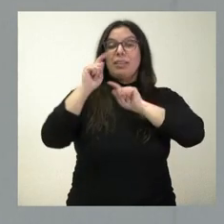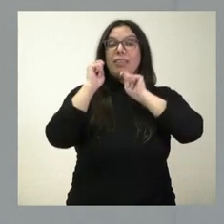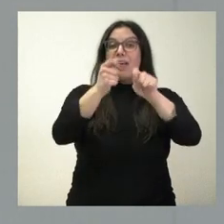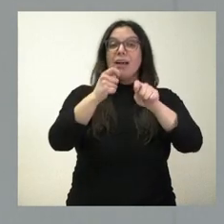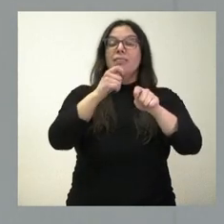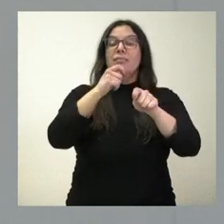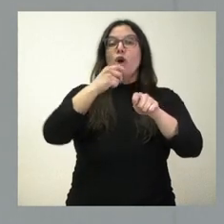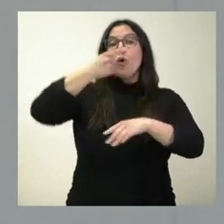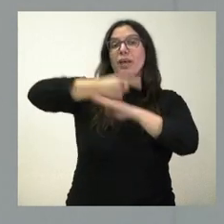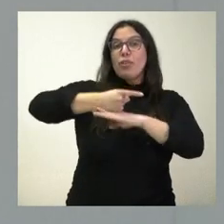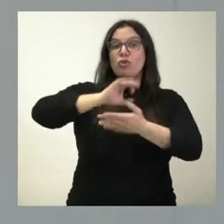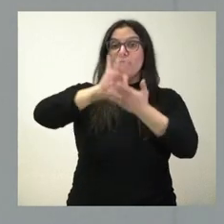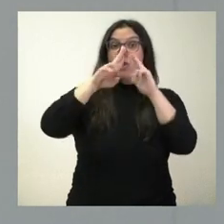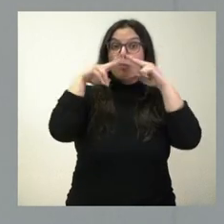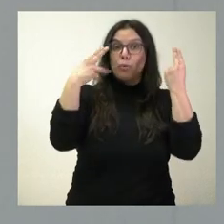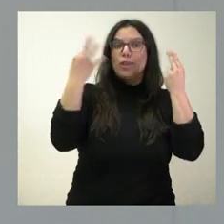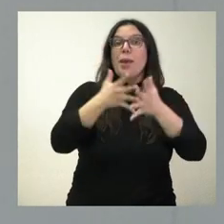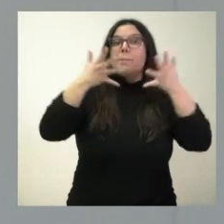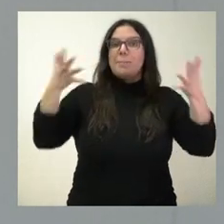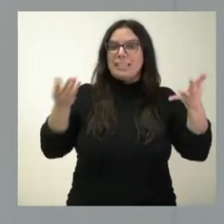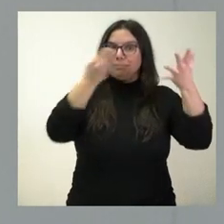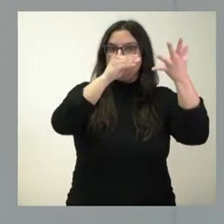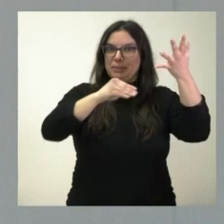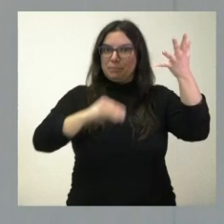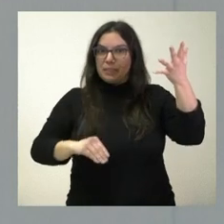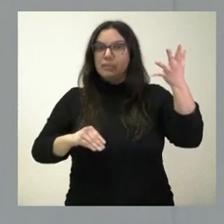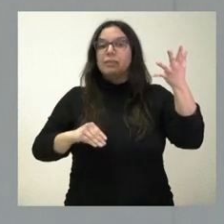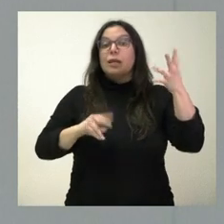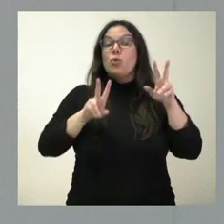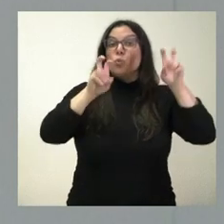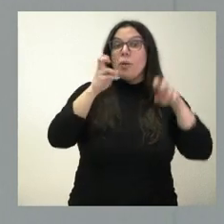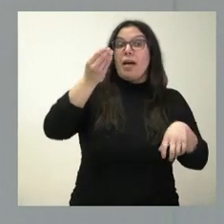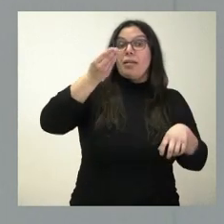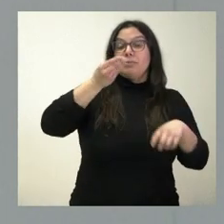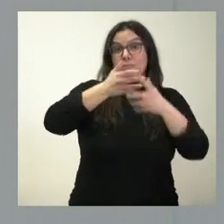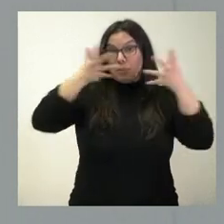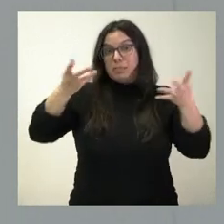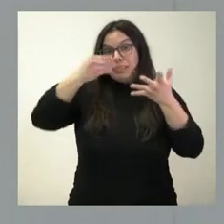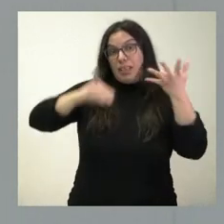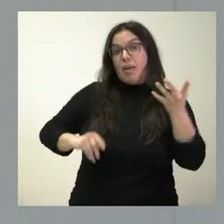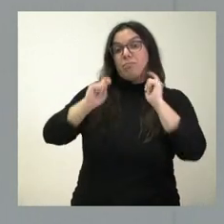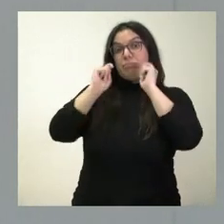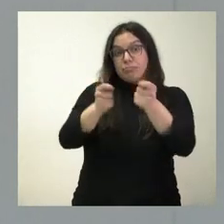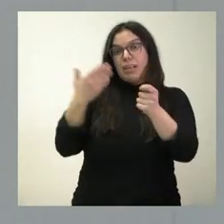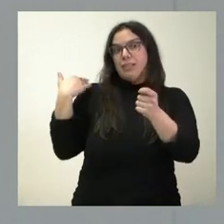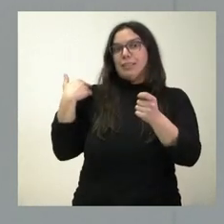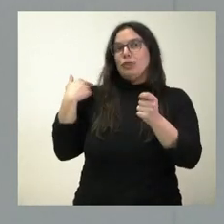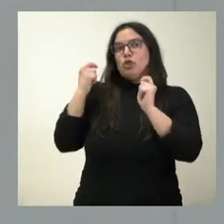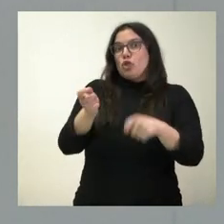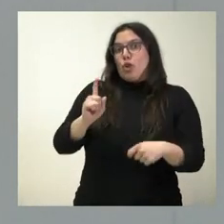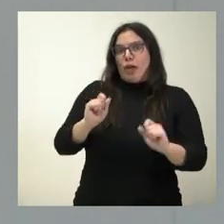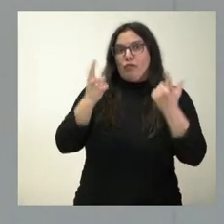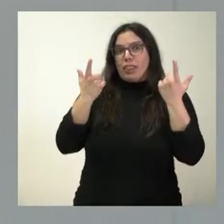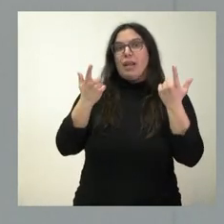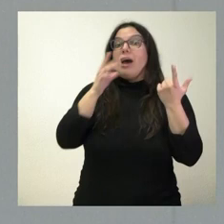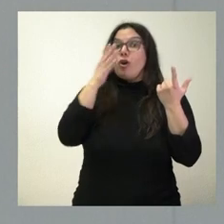necesidad de que pudieran ofrecerse bonos respecto de nuevas líneas de obligación de Servicio Público que no estaban vigentes en ese momento y, por tanto, no